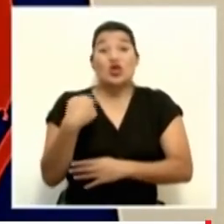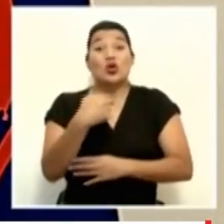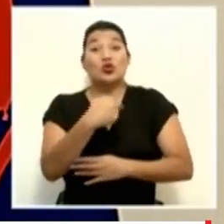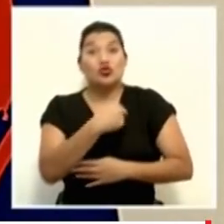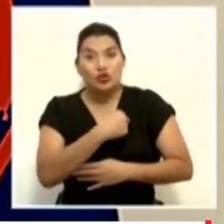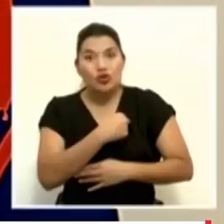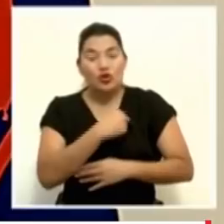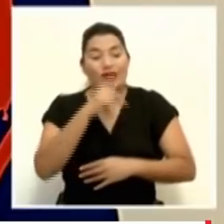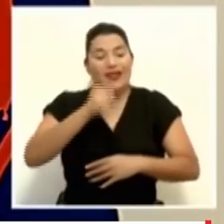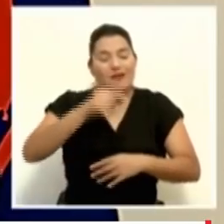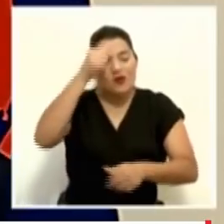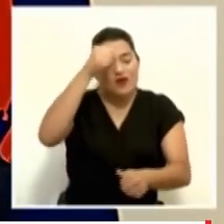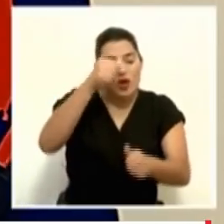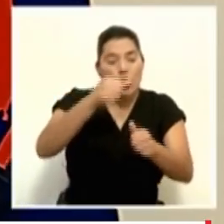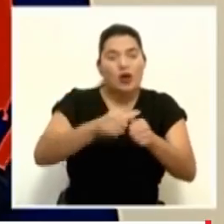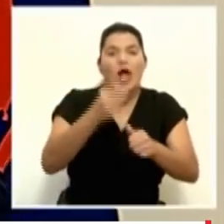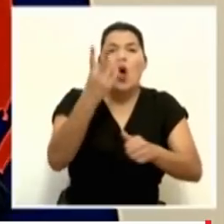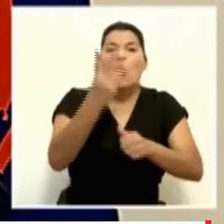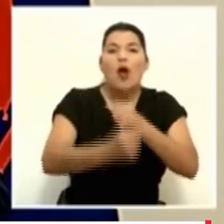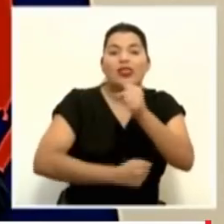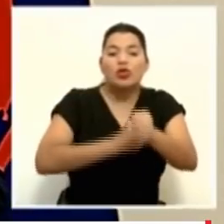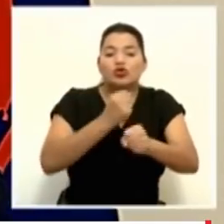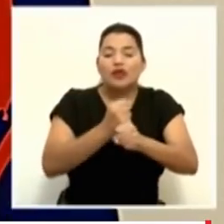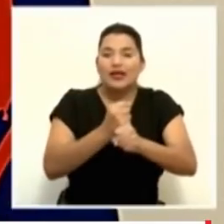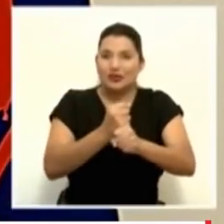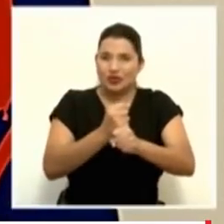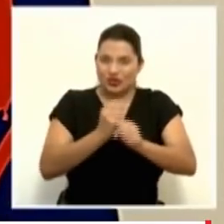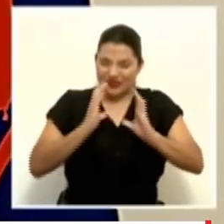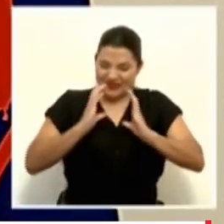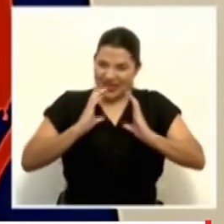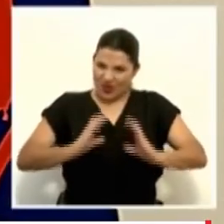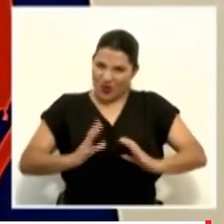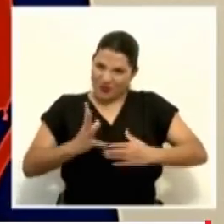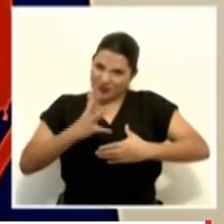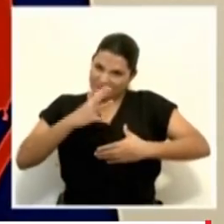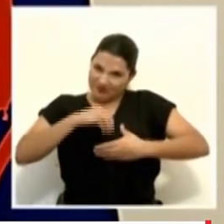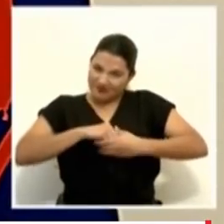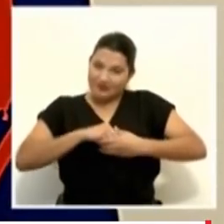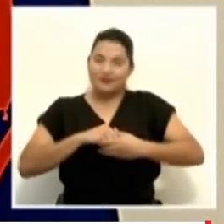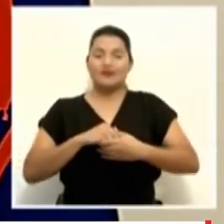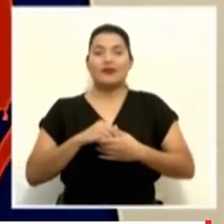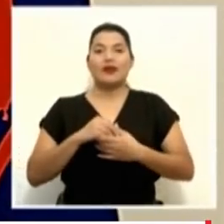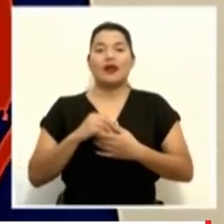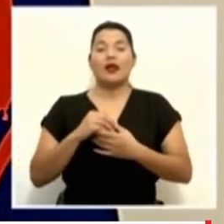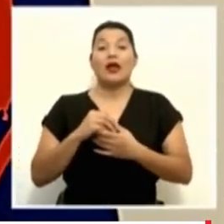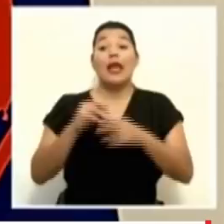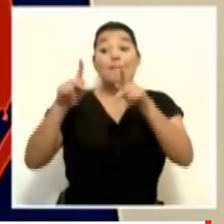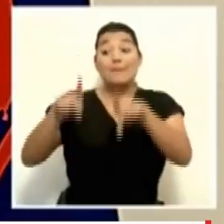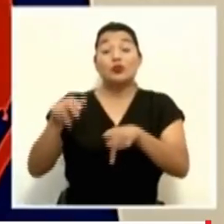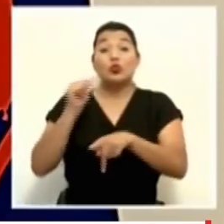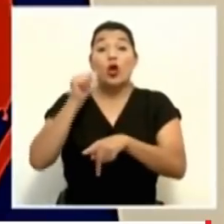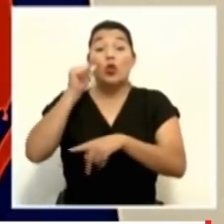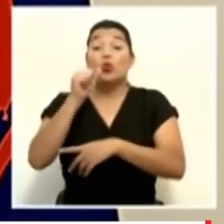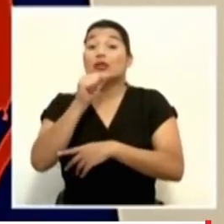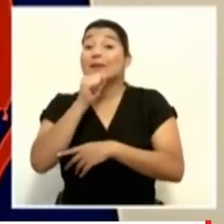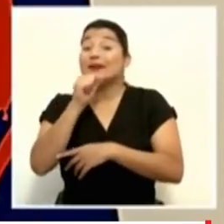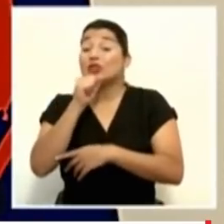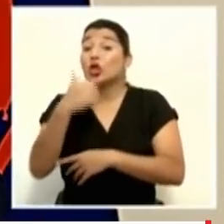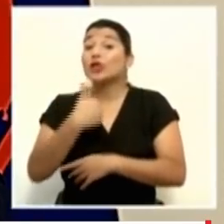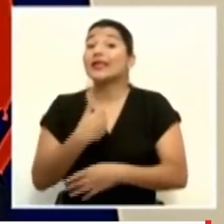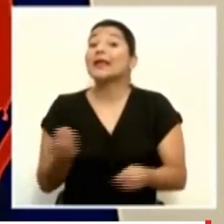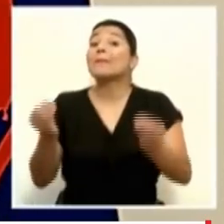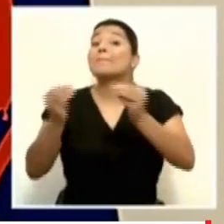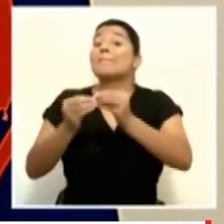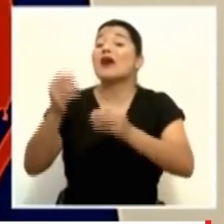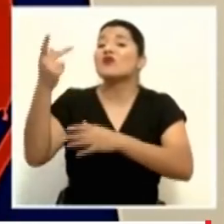biológica. la razón por la cual los adultos mayores tienden a tener mucho mayores riesgos es que